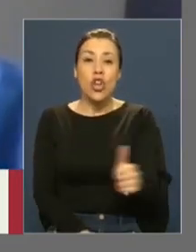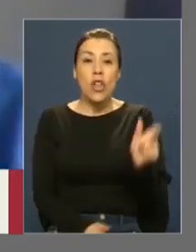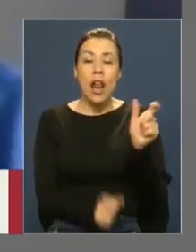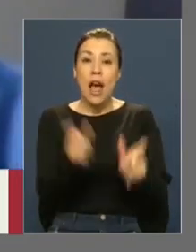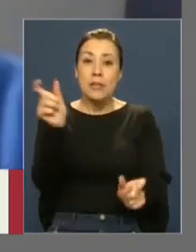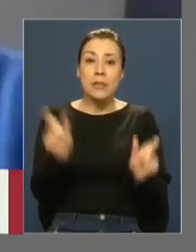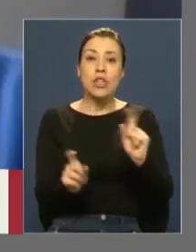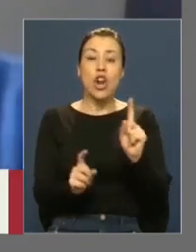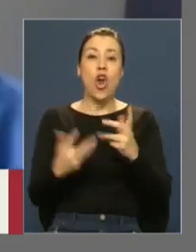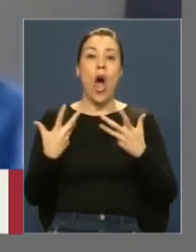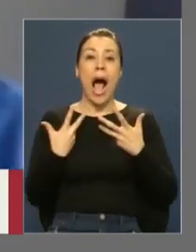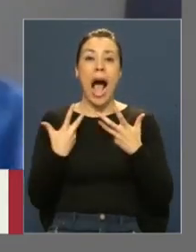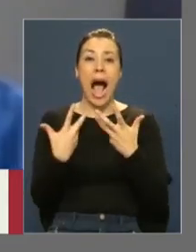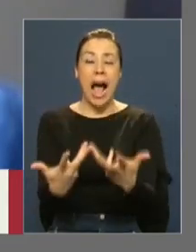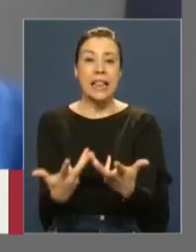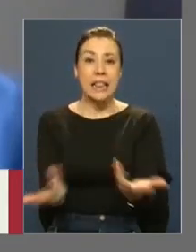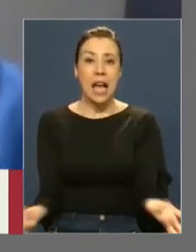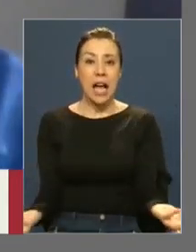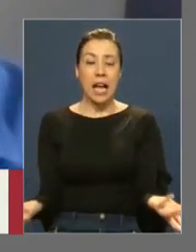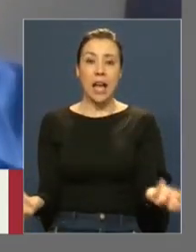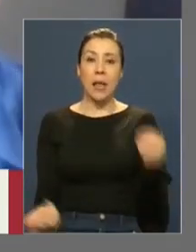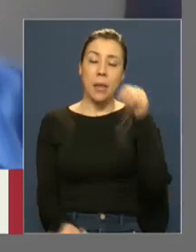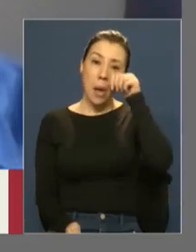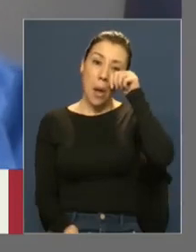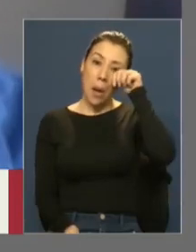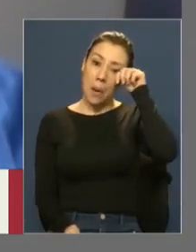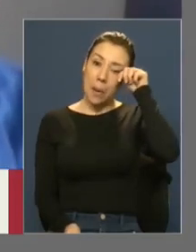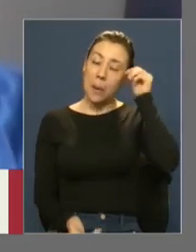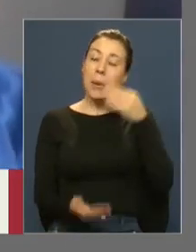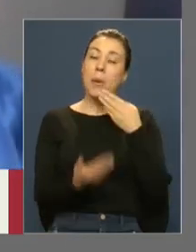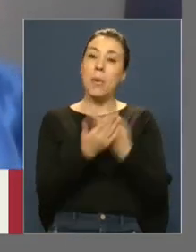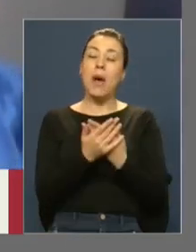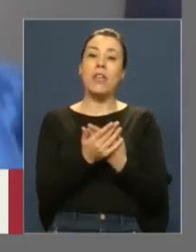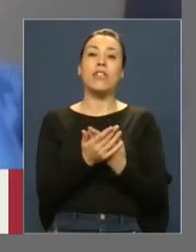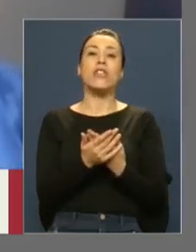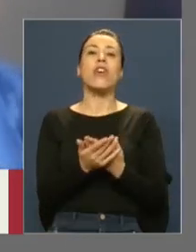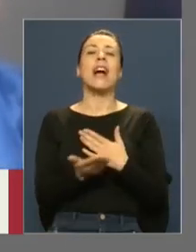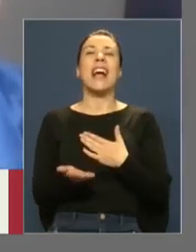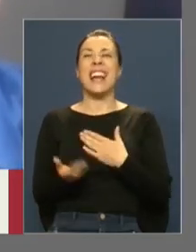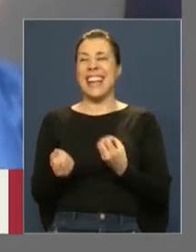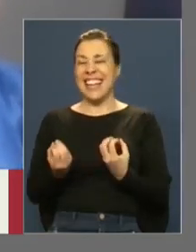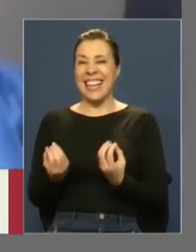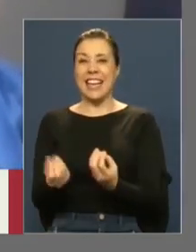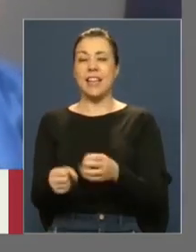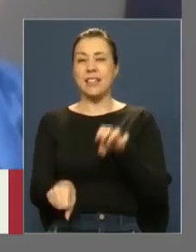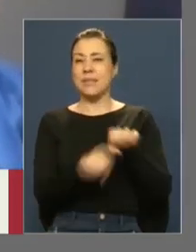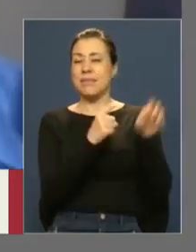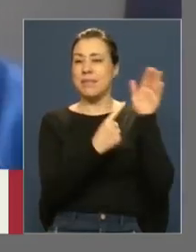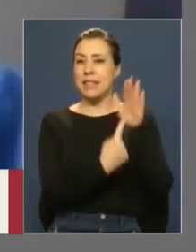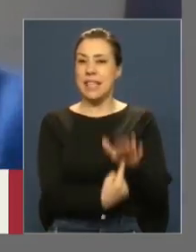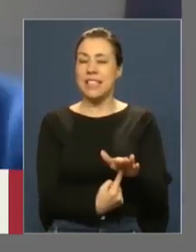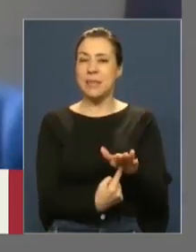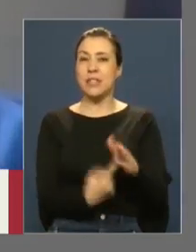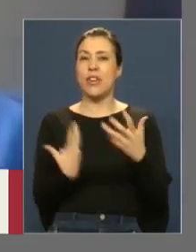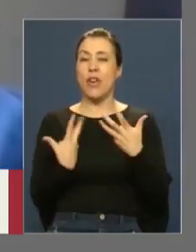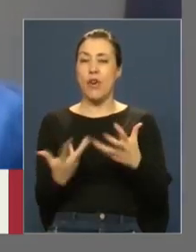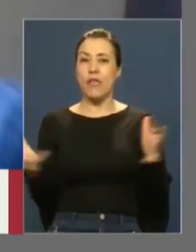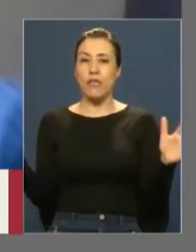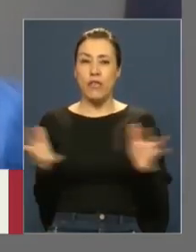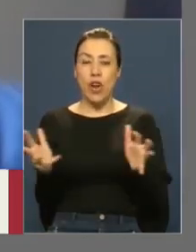atacado, a no ser violentado mediante la incitación a la discriminación, la hostilidad y la violencia.